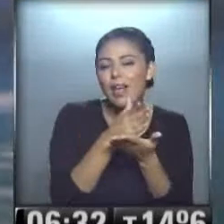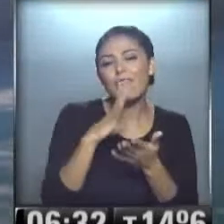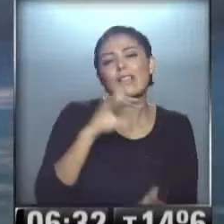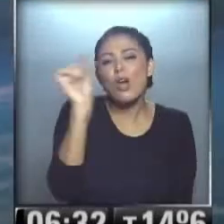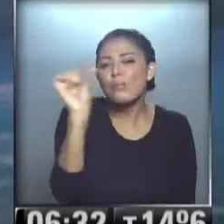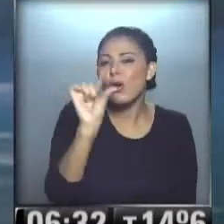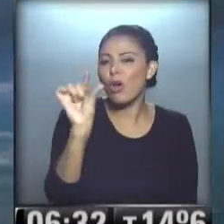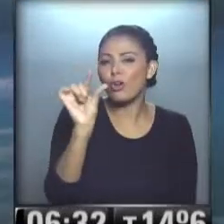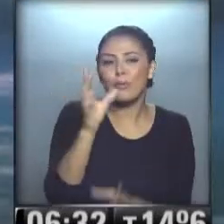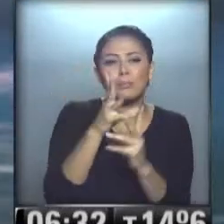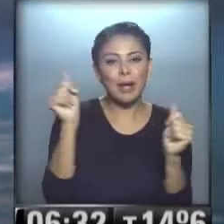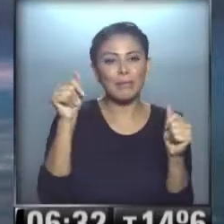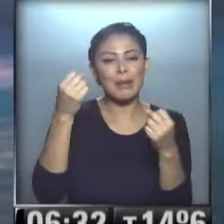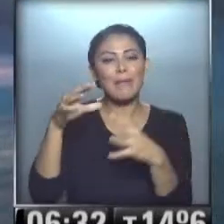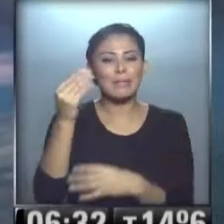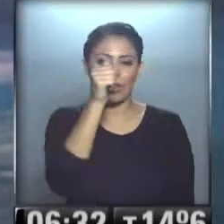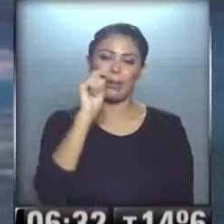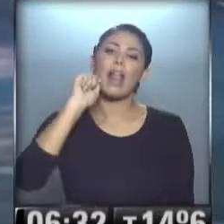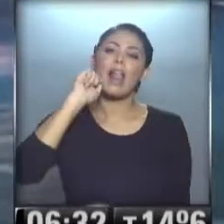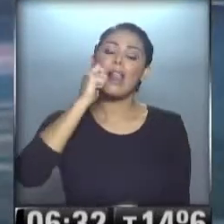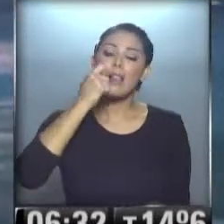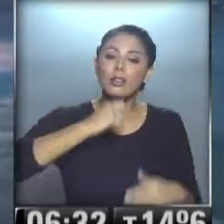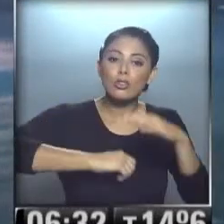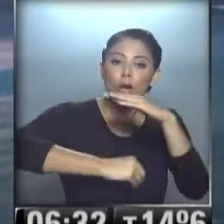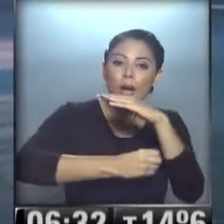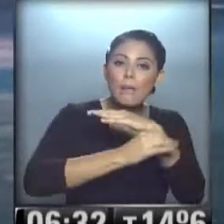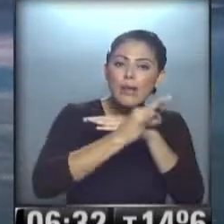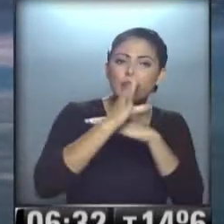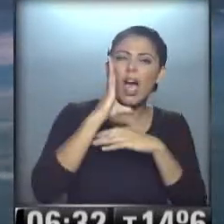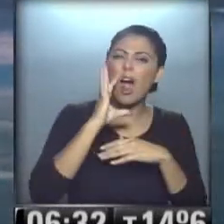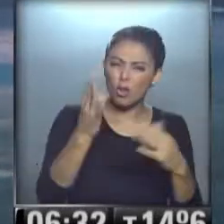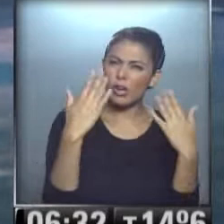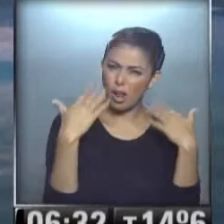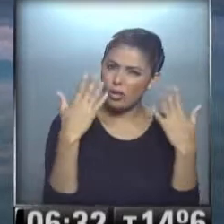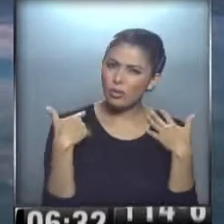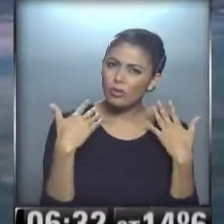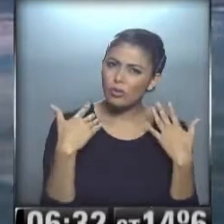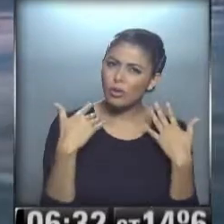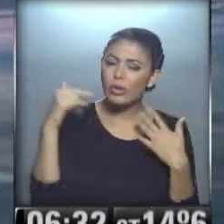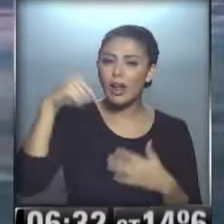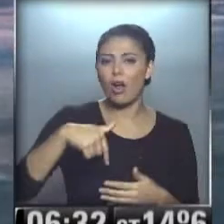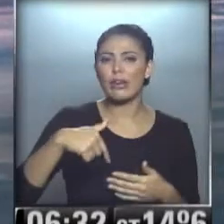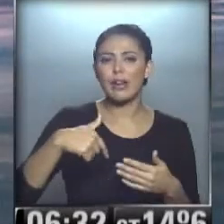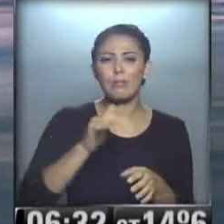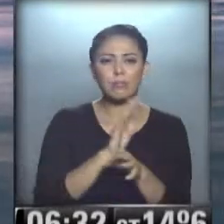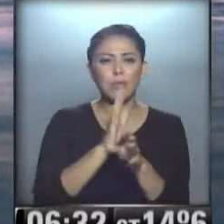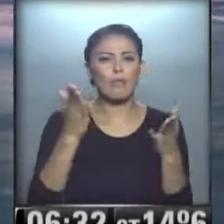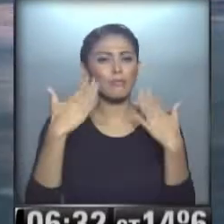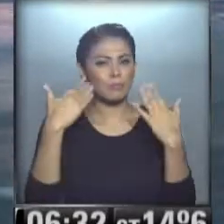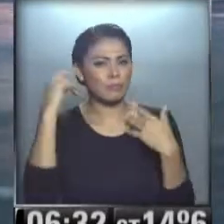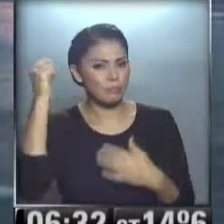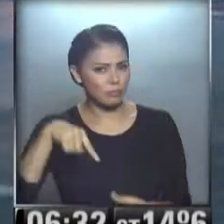poco para el fin de... ...qué lindo amanecer, está medio calurosito Nadia... ...¿estamos en el veranito de San Juan?